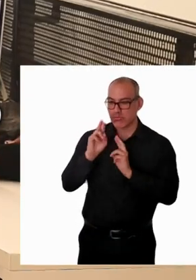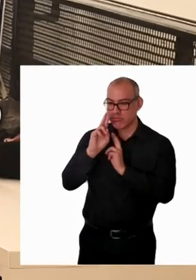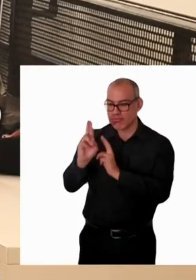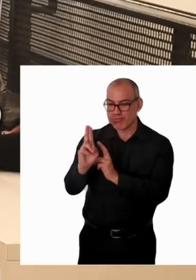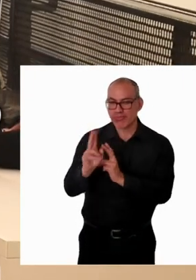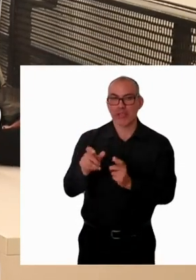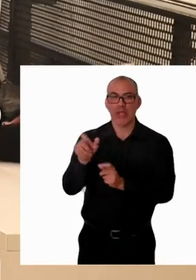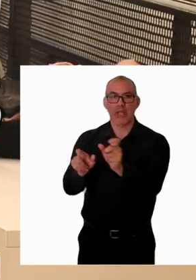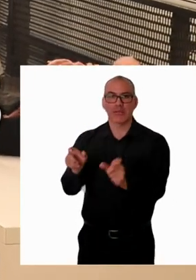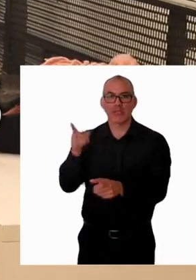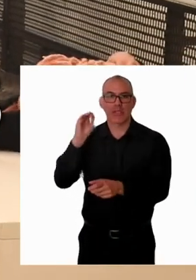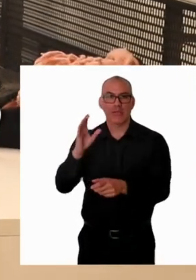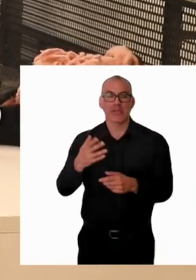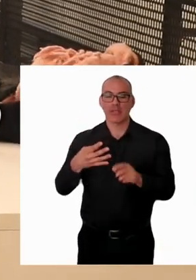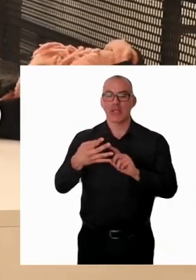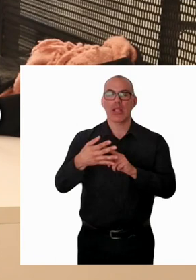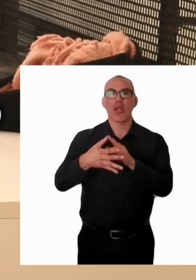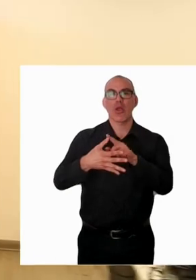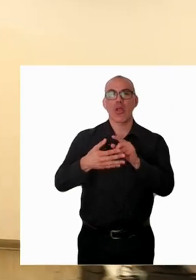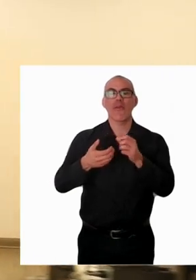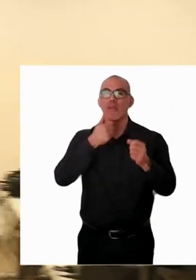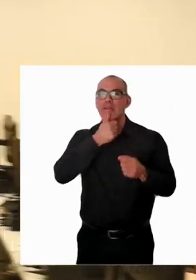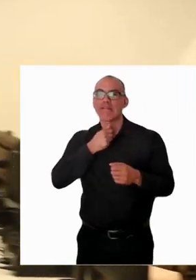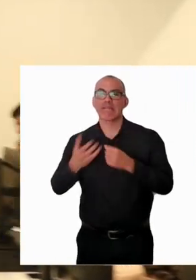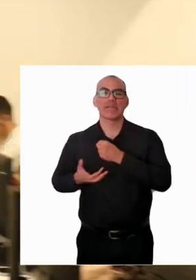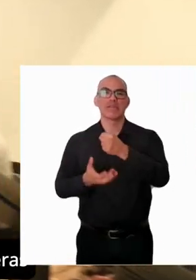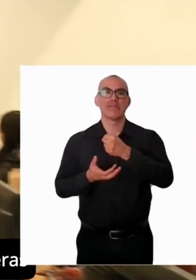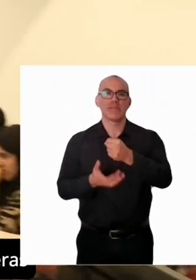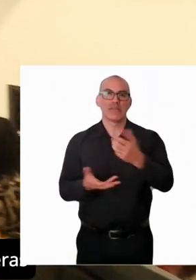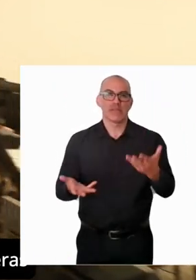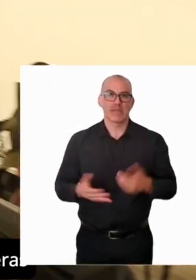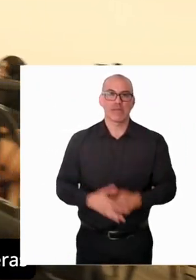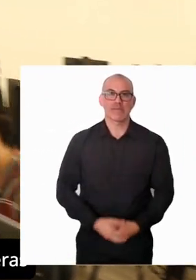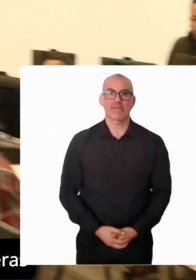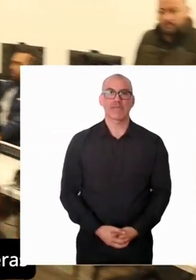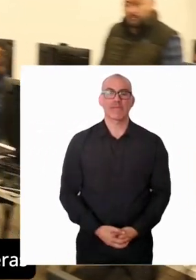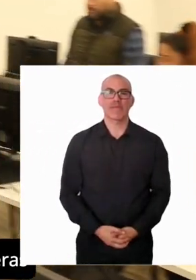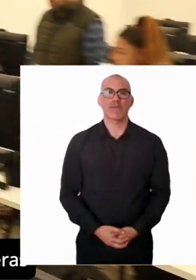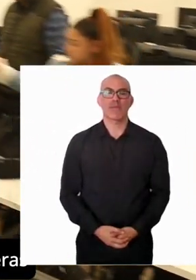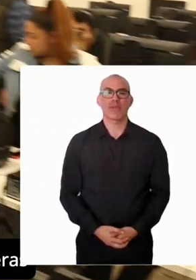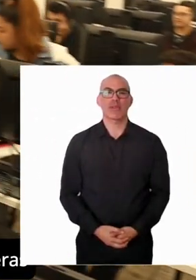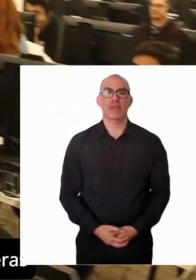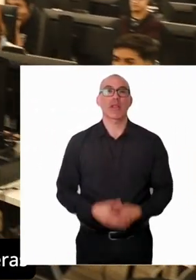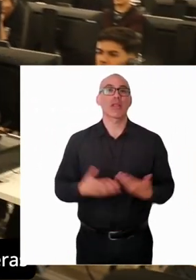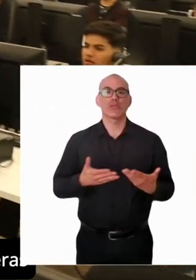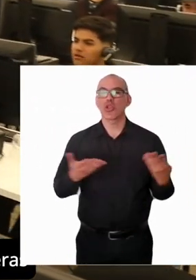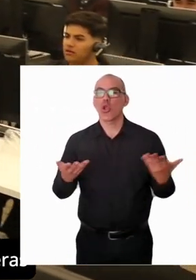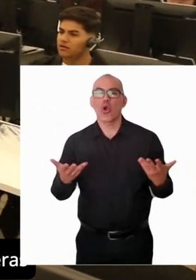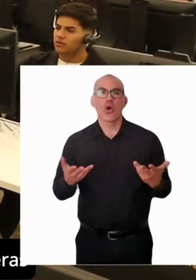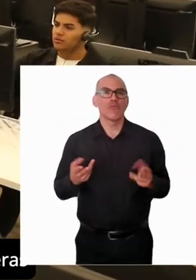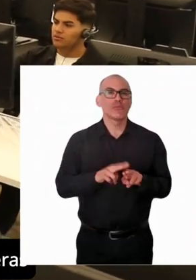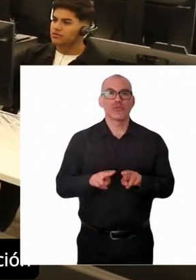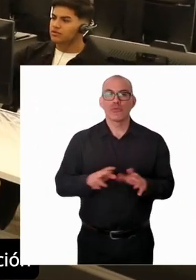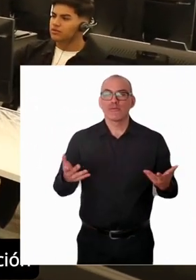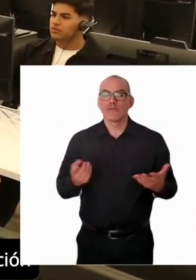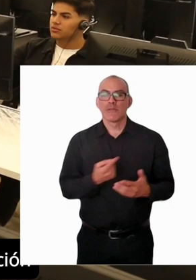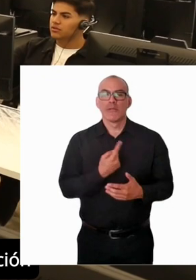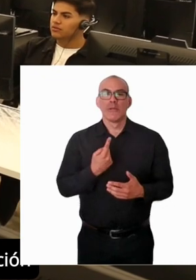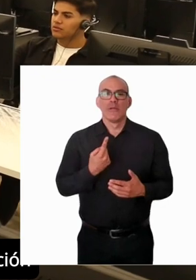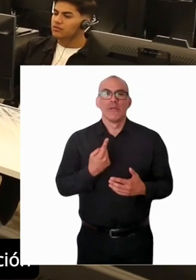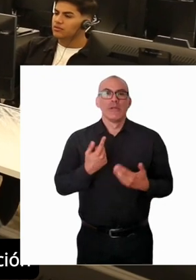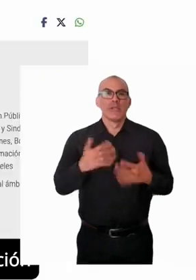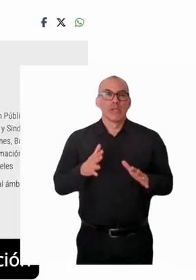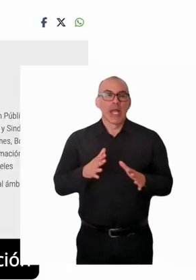falta de recursos, entre otros. Con la finalidad de resolver algunas de estas barreras, el año